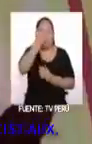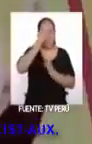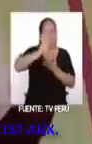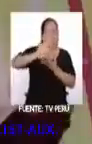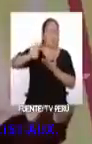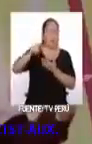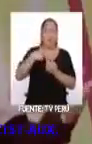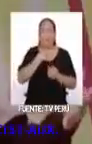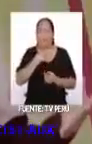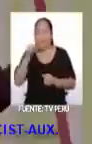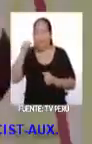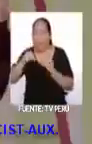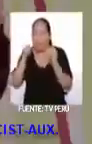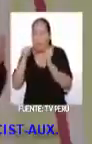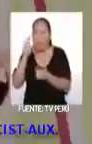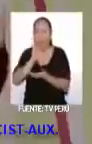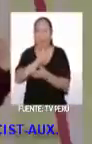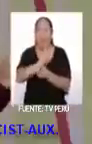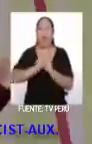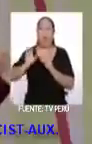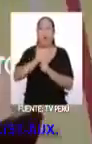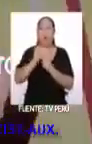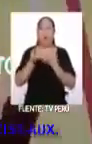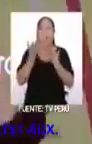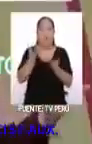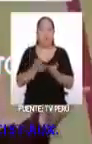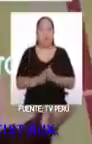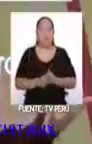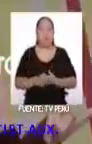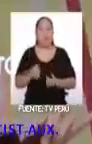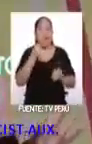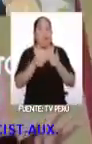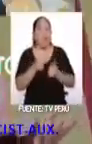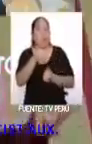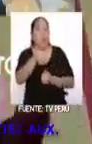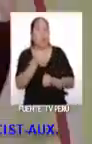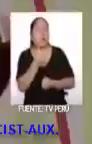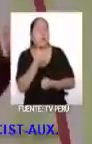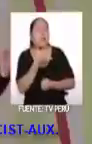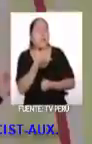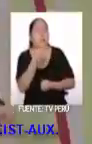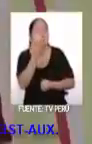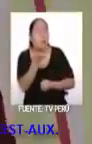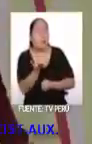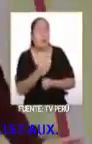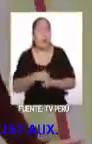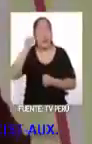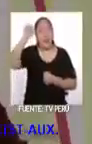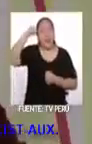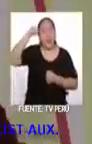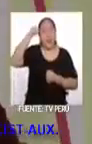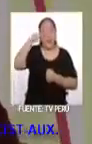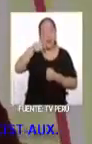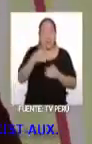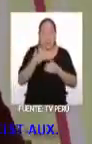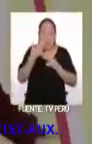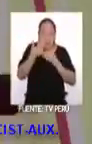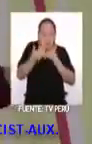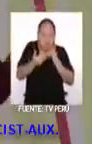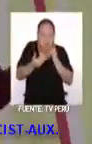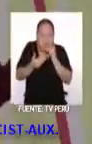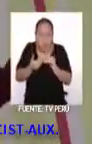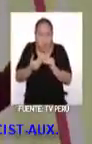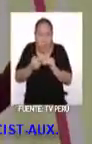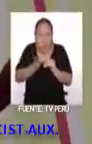fanáticos de todo lo que esa cultura le ha aportado al Perú. ¿Cuál es tu producto oriental favorito? Recuerda que estás a tan solo un paso de